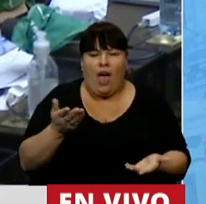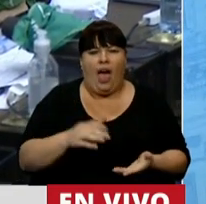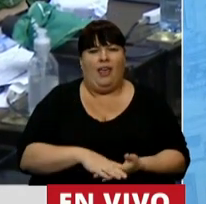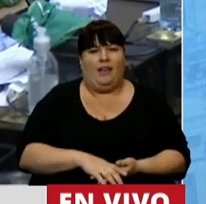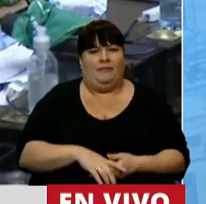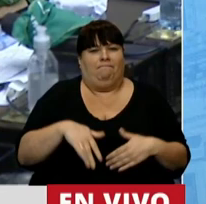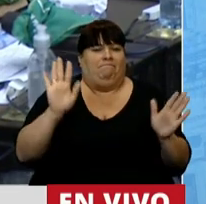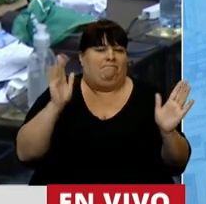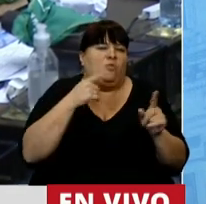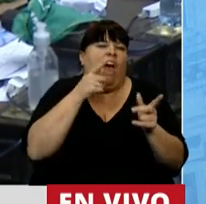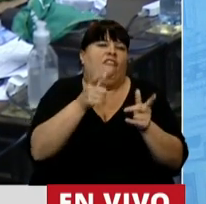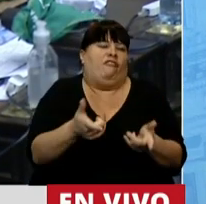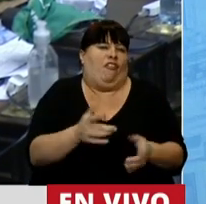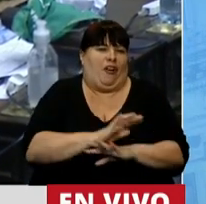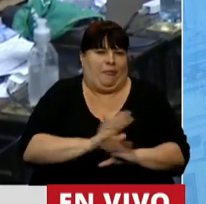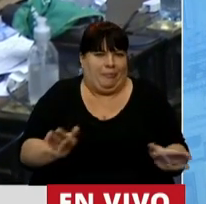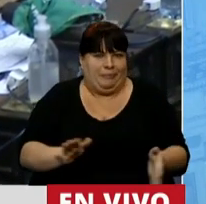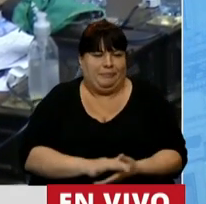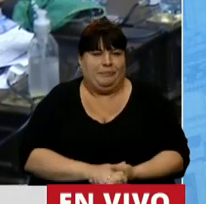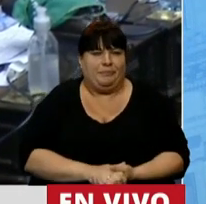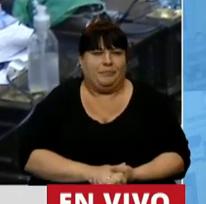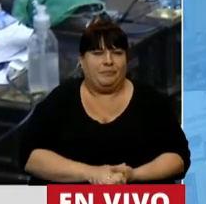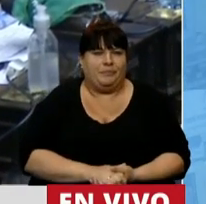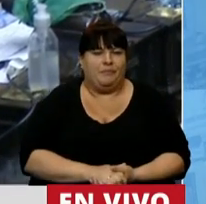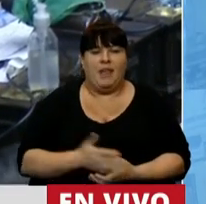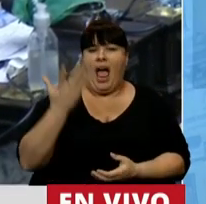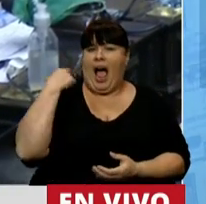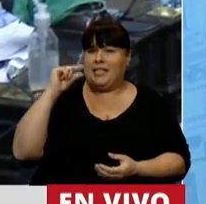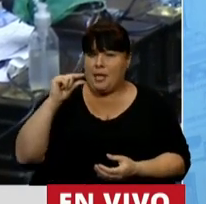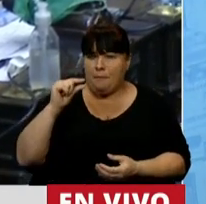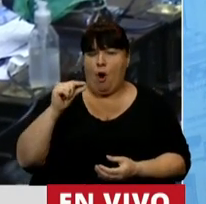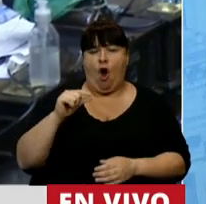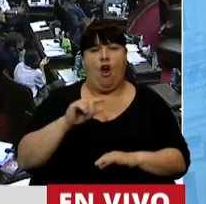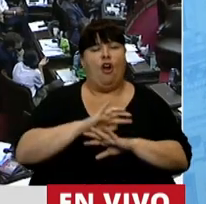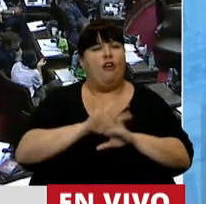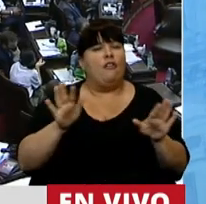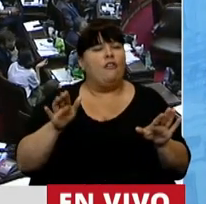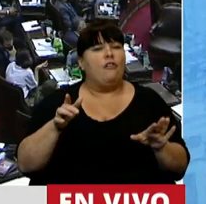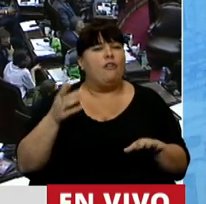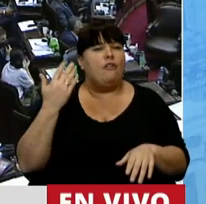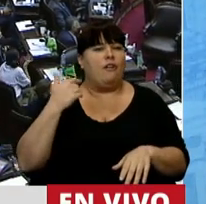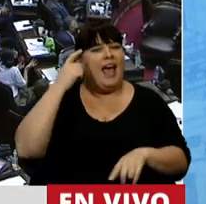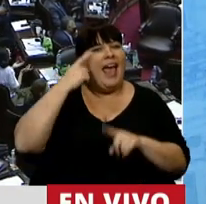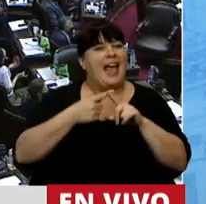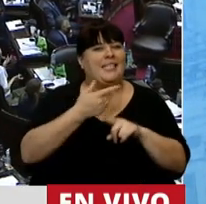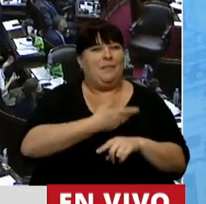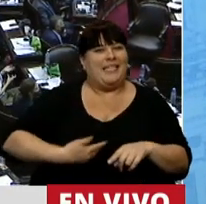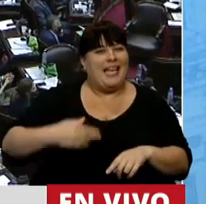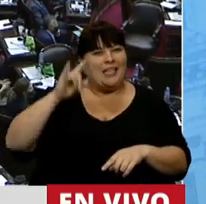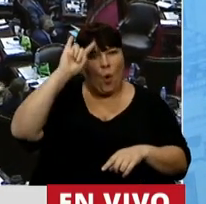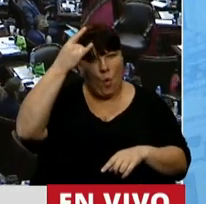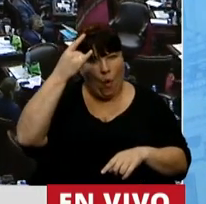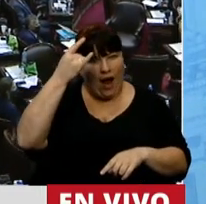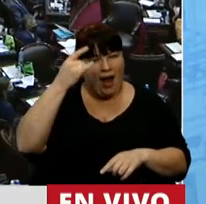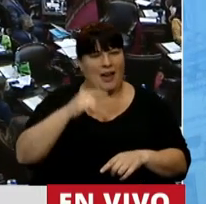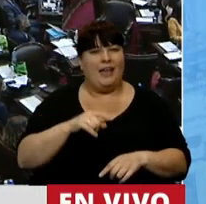cuanto menos un simplismo pavoroso. Hace muy pocos días dejó de existir el expresidente de Uruguay,